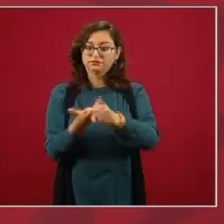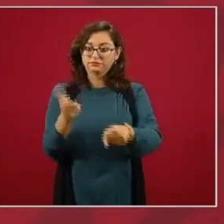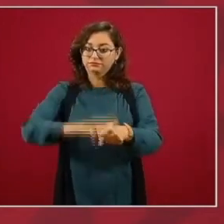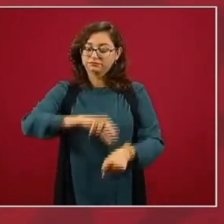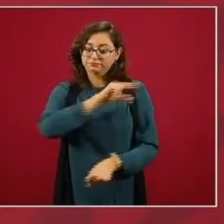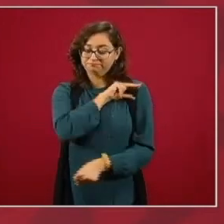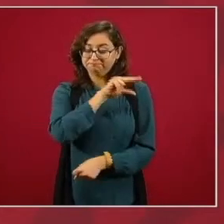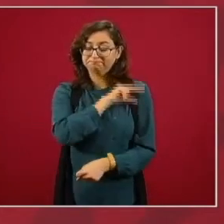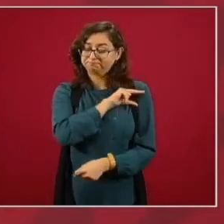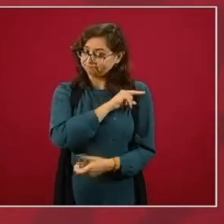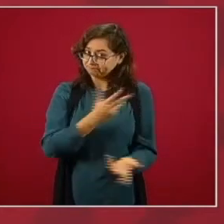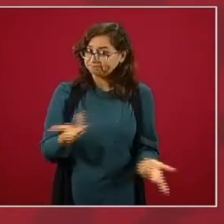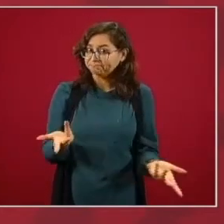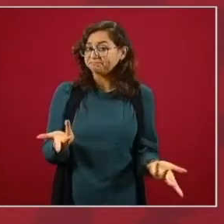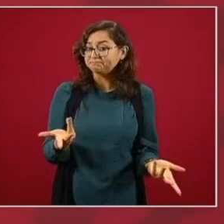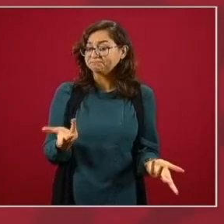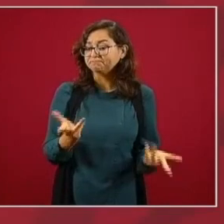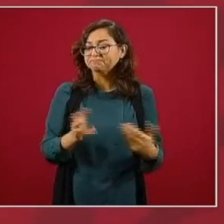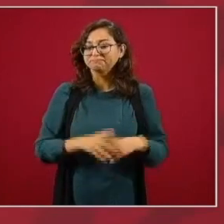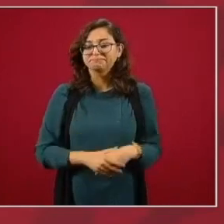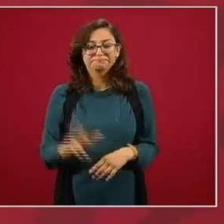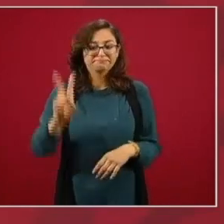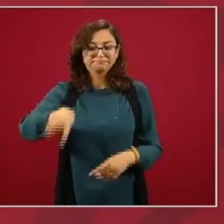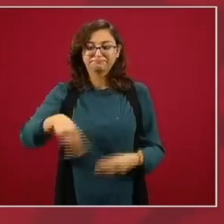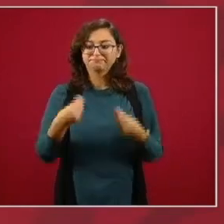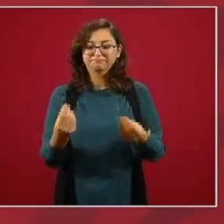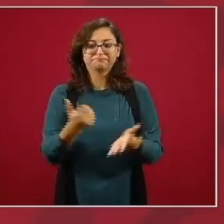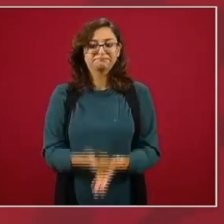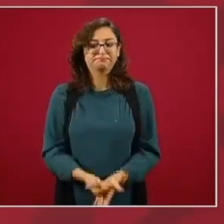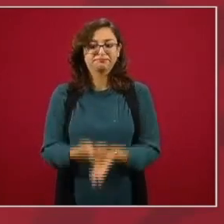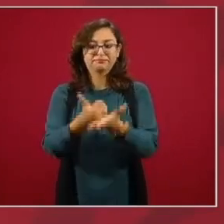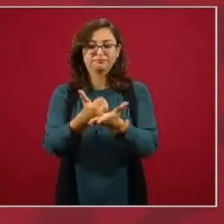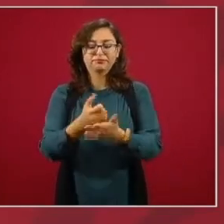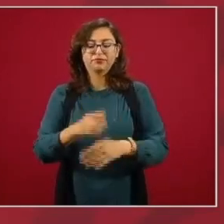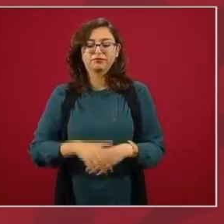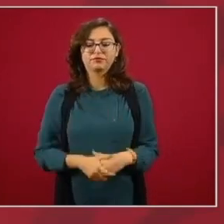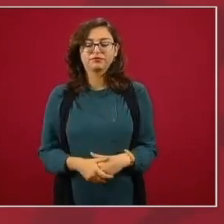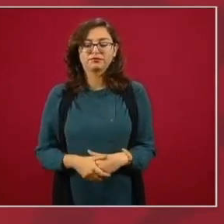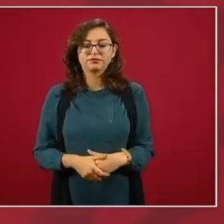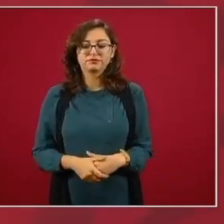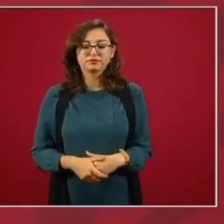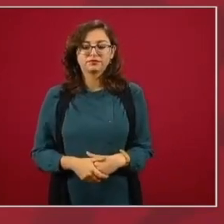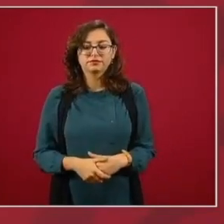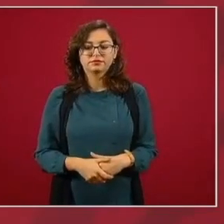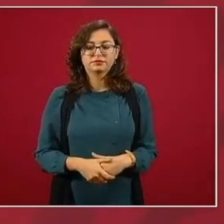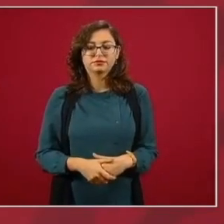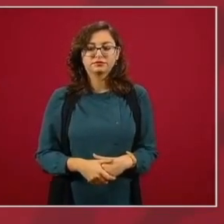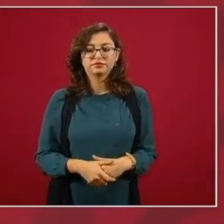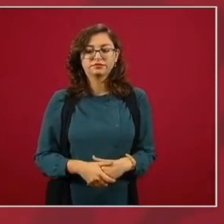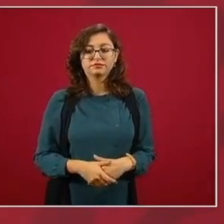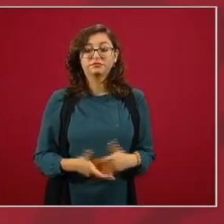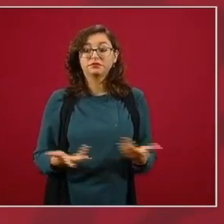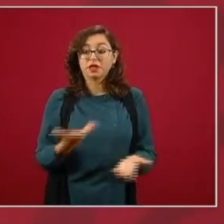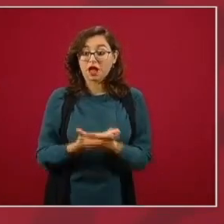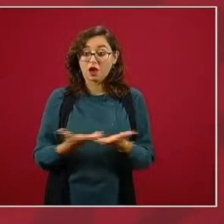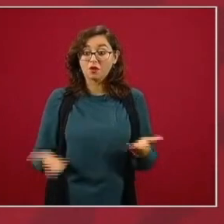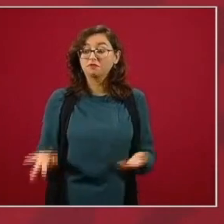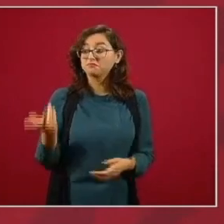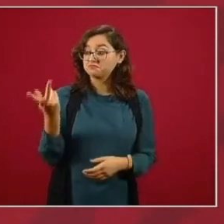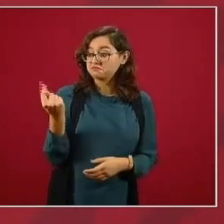imagínense lo que nos ayudan bueno hasta las televisoras